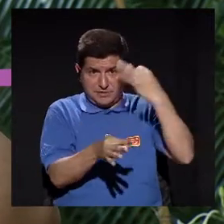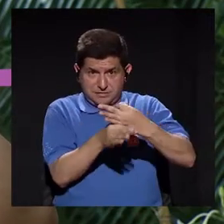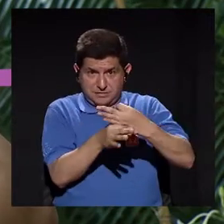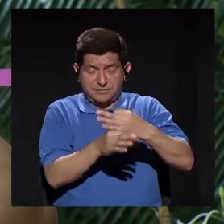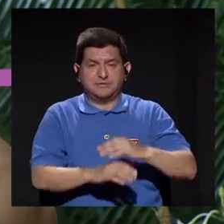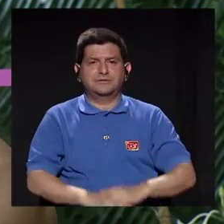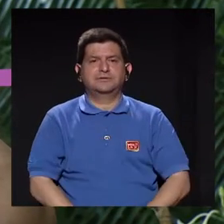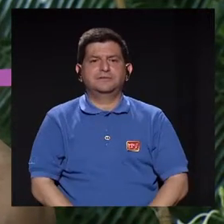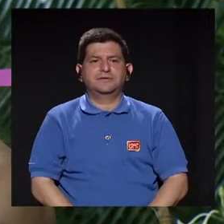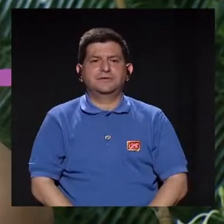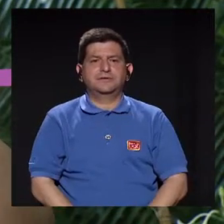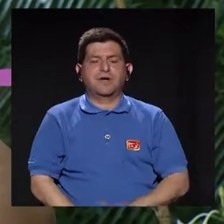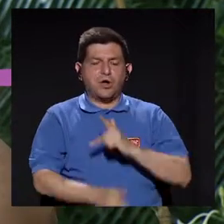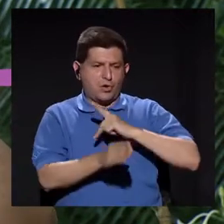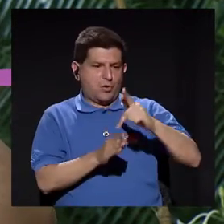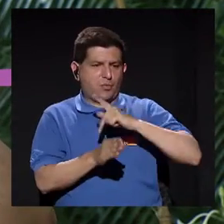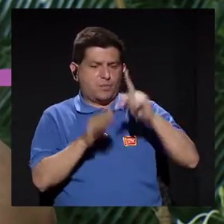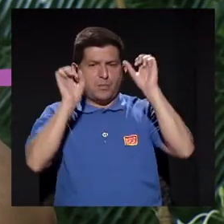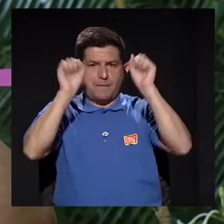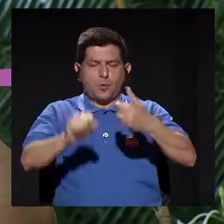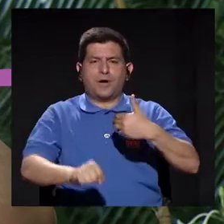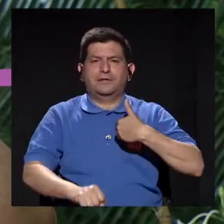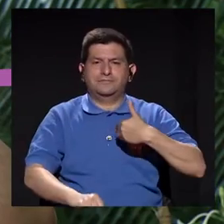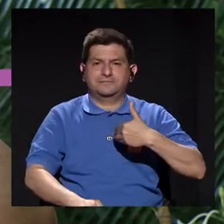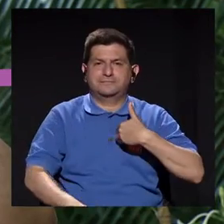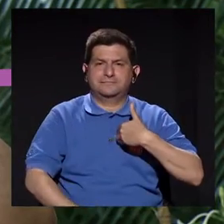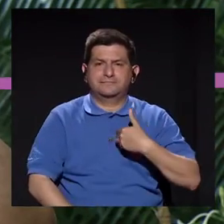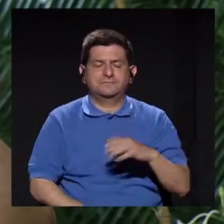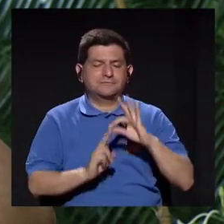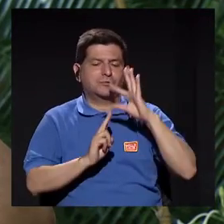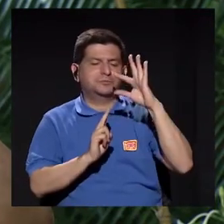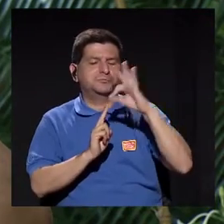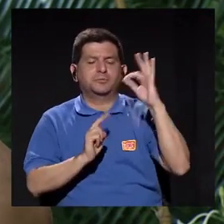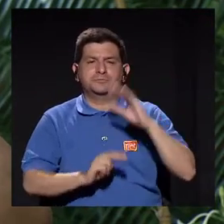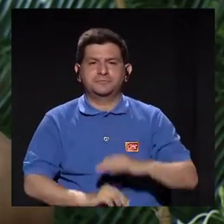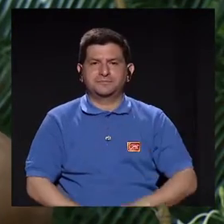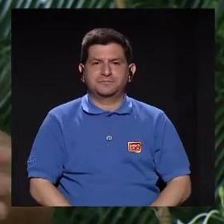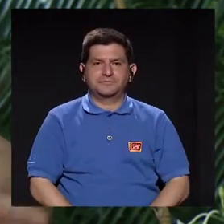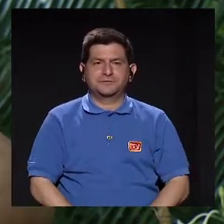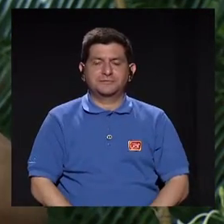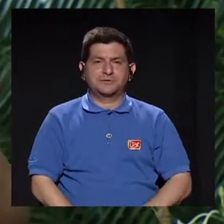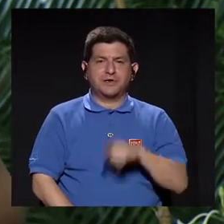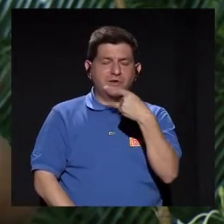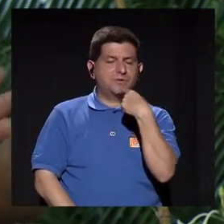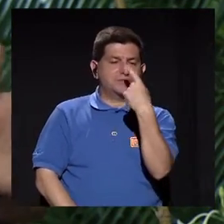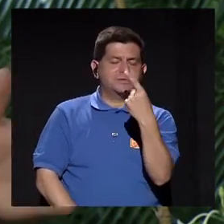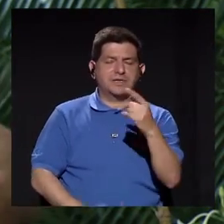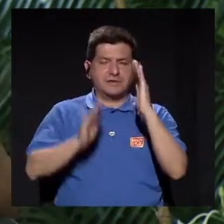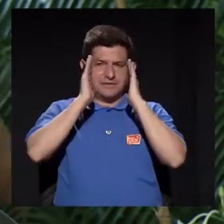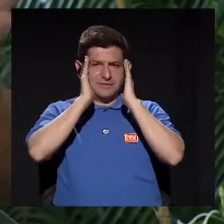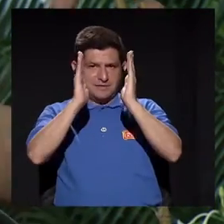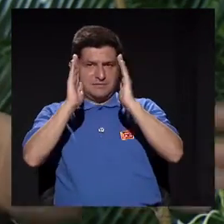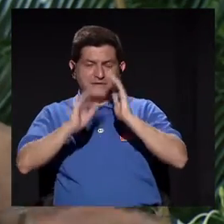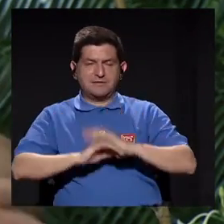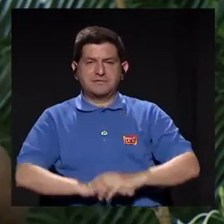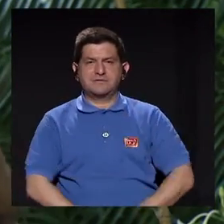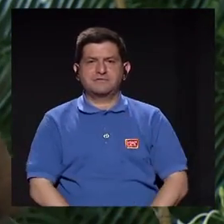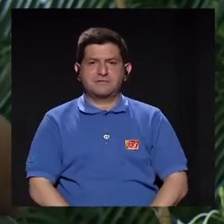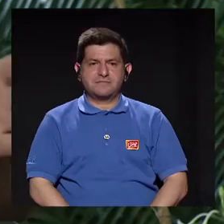tipo en donde nuestros profesionales puedan tener esta oportunidad y que escuchando sus palabras vemos que